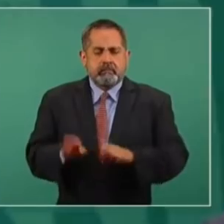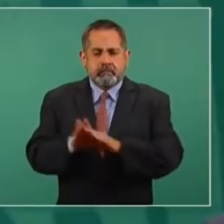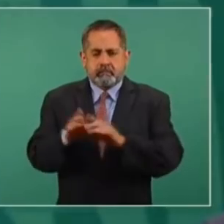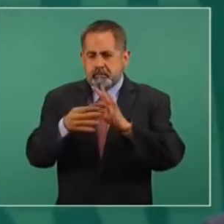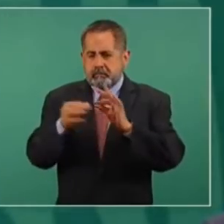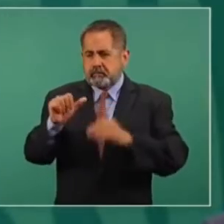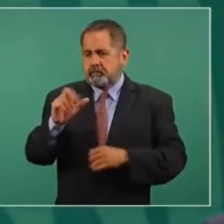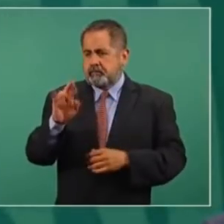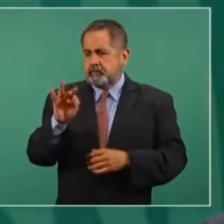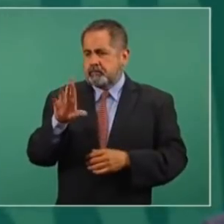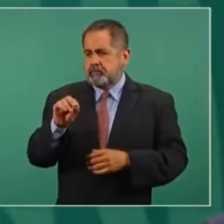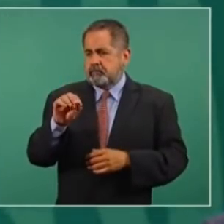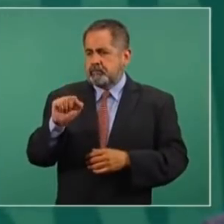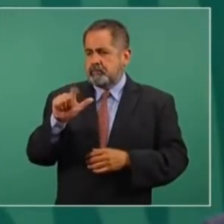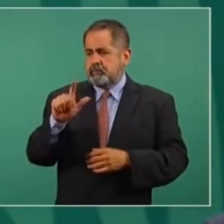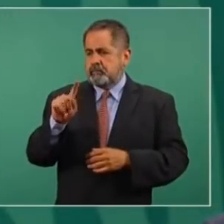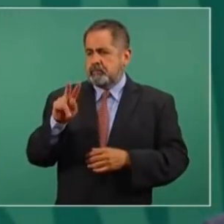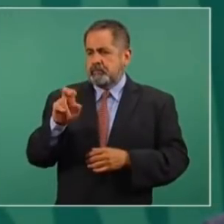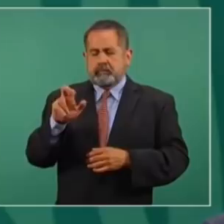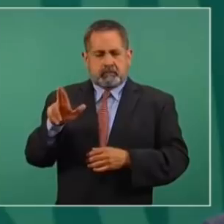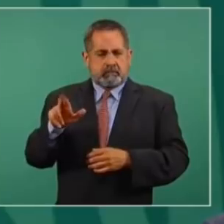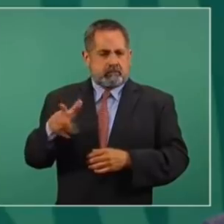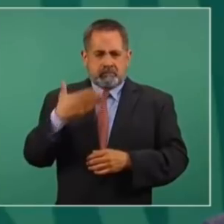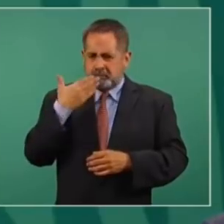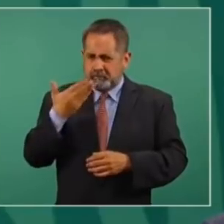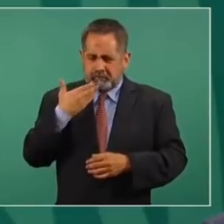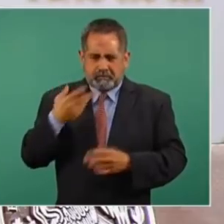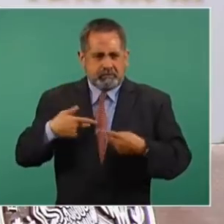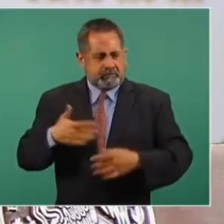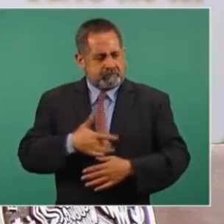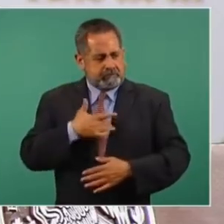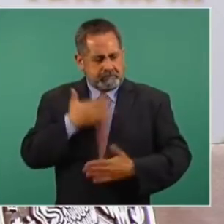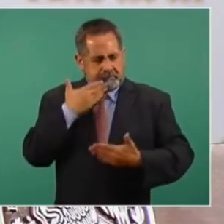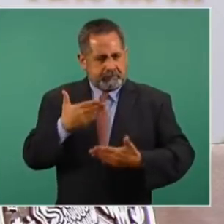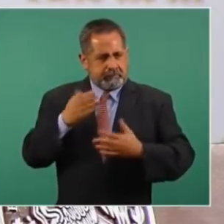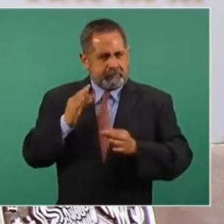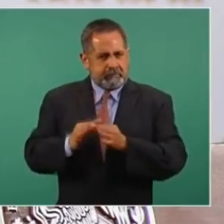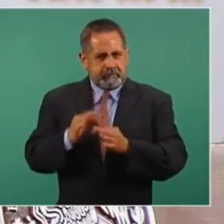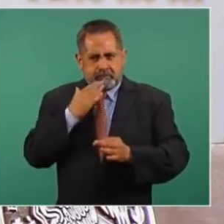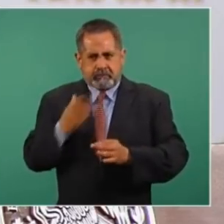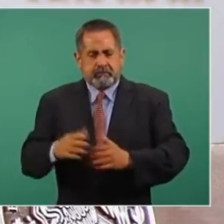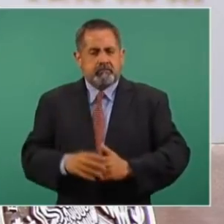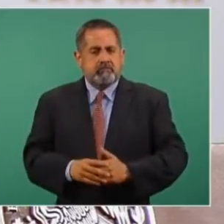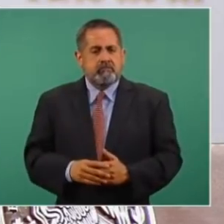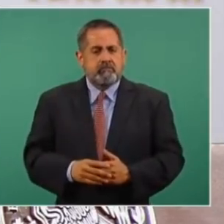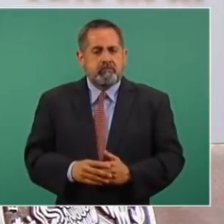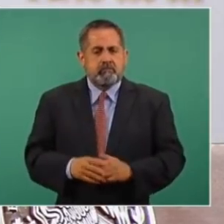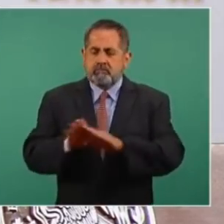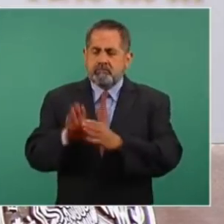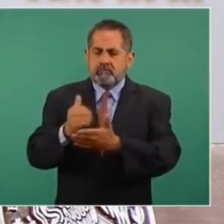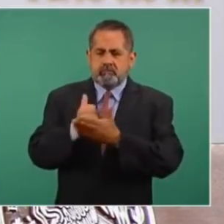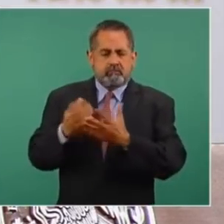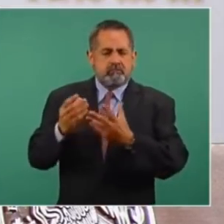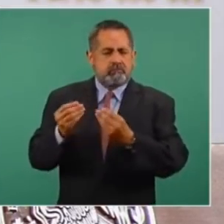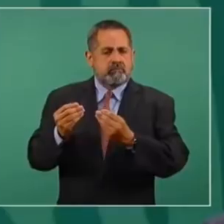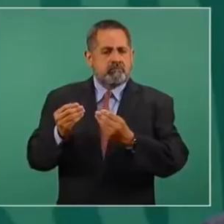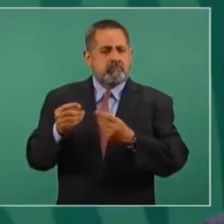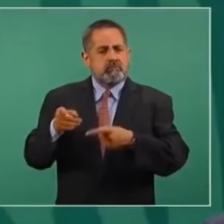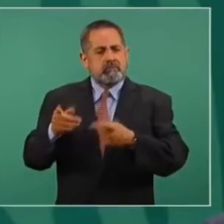Arturo Saldívar, es un agente muy sensible y ayuda, pero